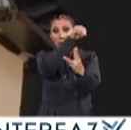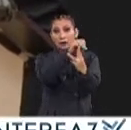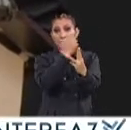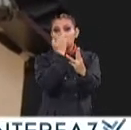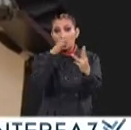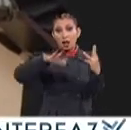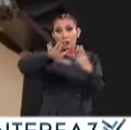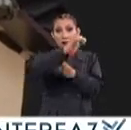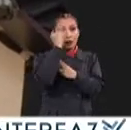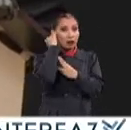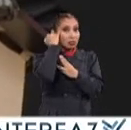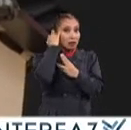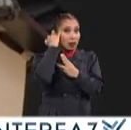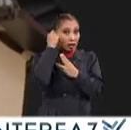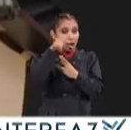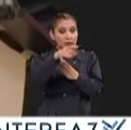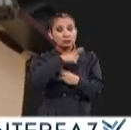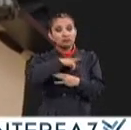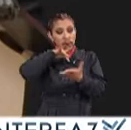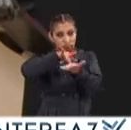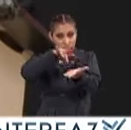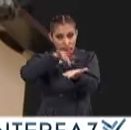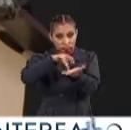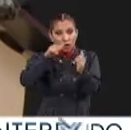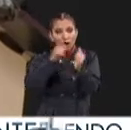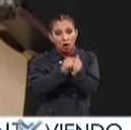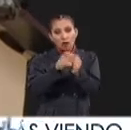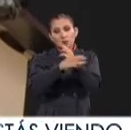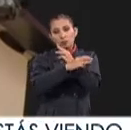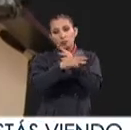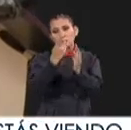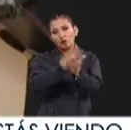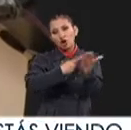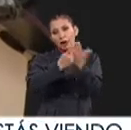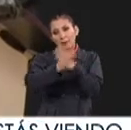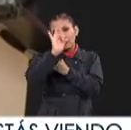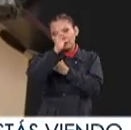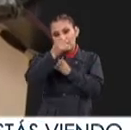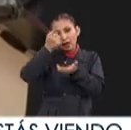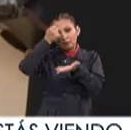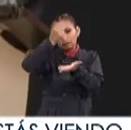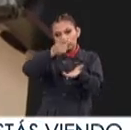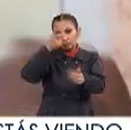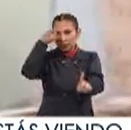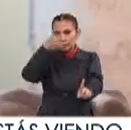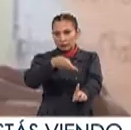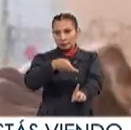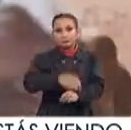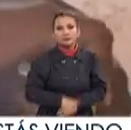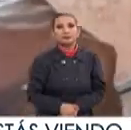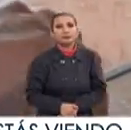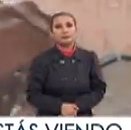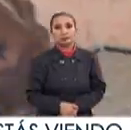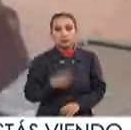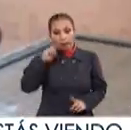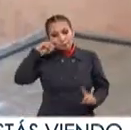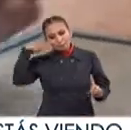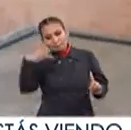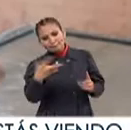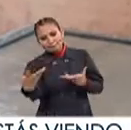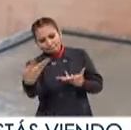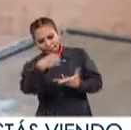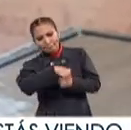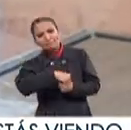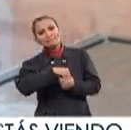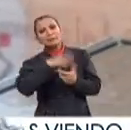de las escuelas indígenas A las cuales apoyamos con los programas federales De manera directa Desde una perspectiva de